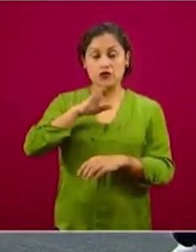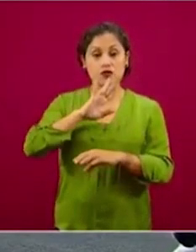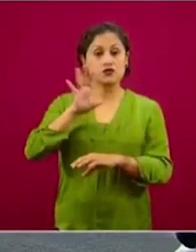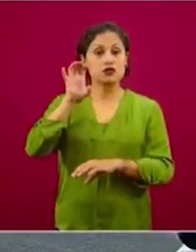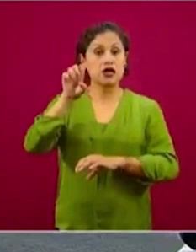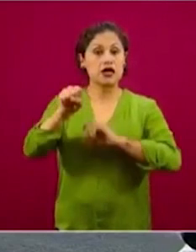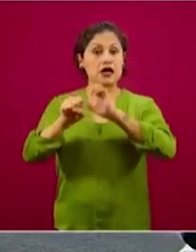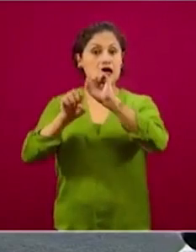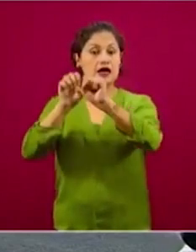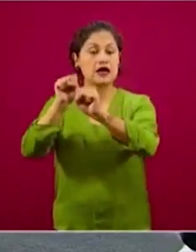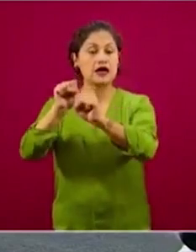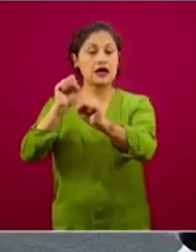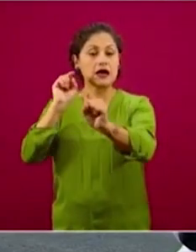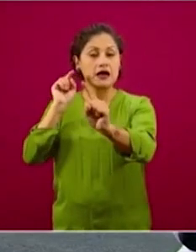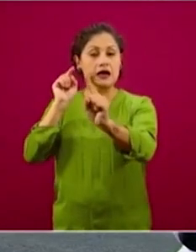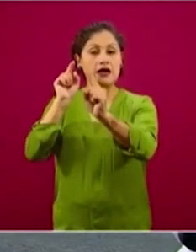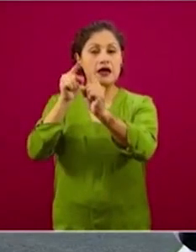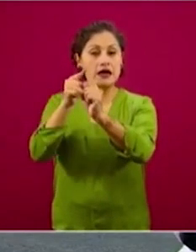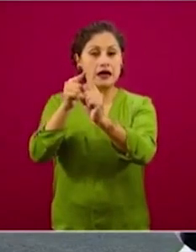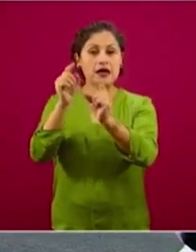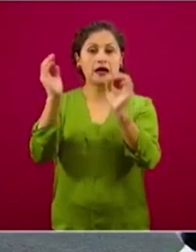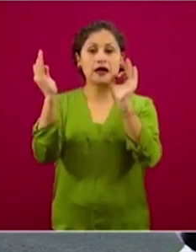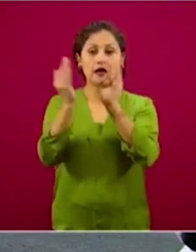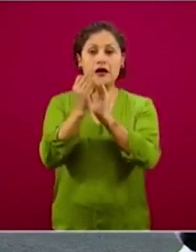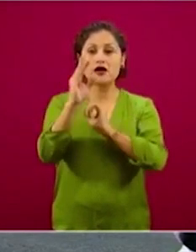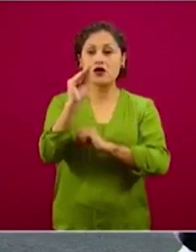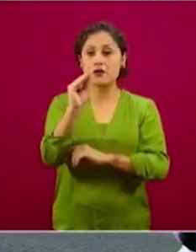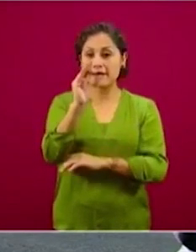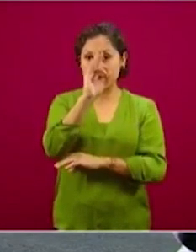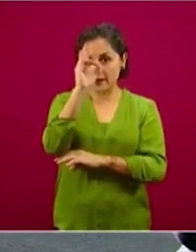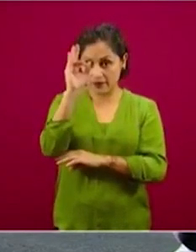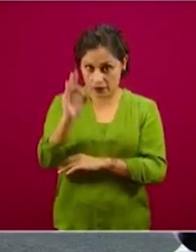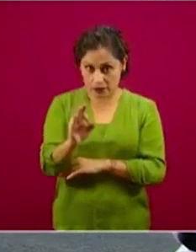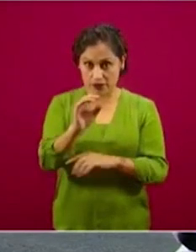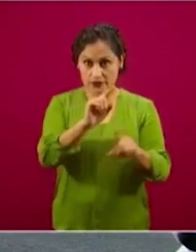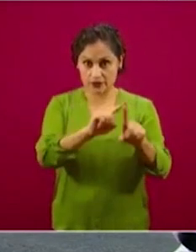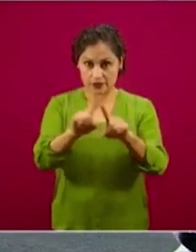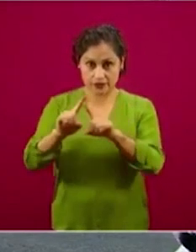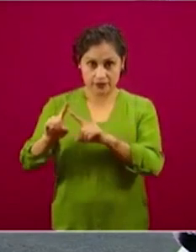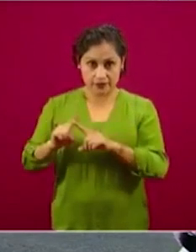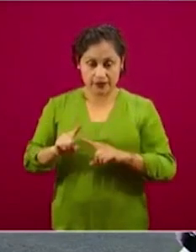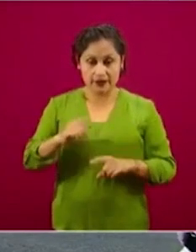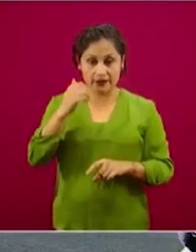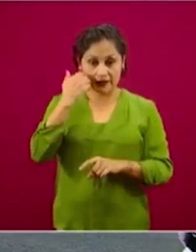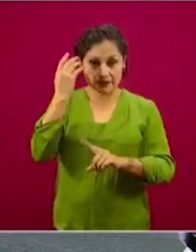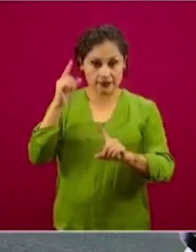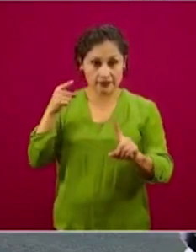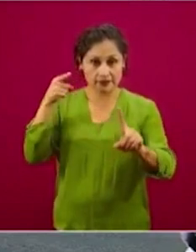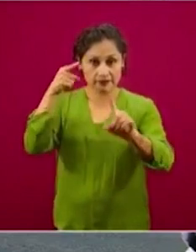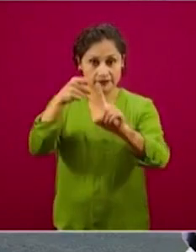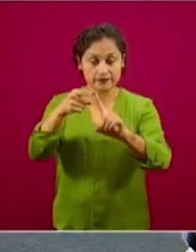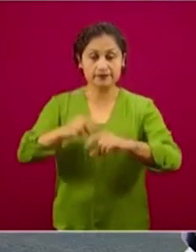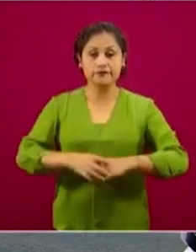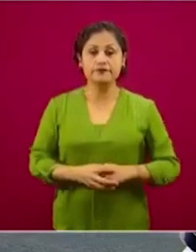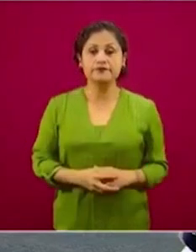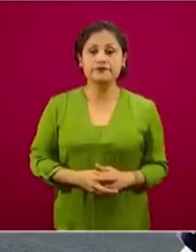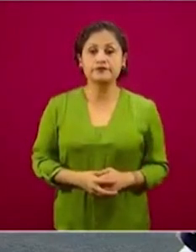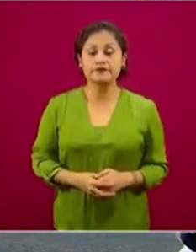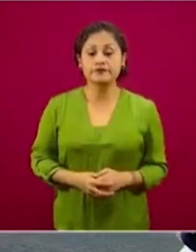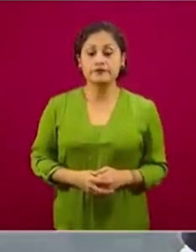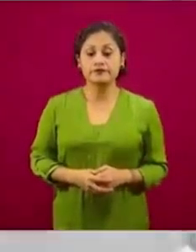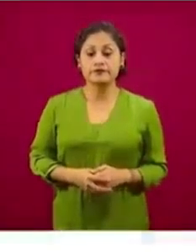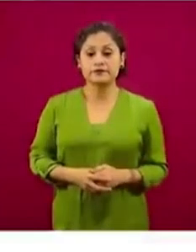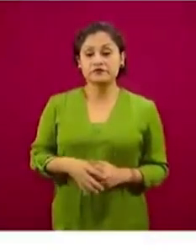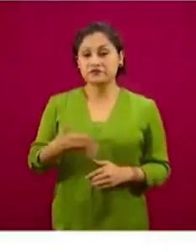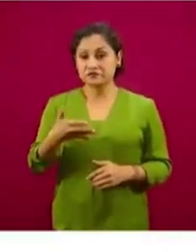ciento de las disposiciones, bueno, un poquito abajo del 90 por ciento. Si esto lo